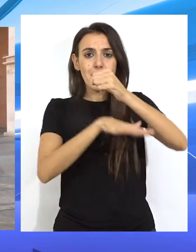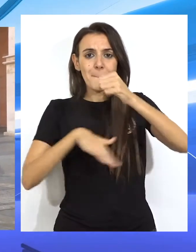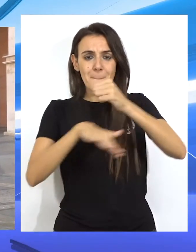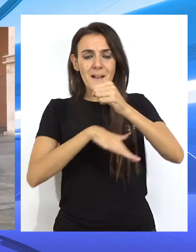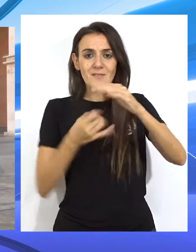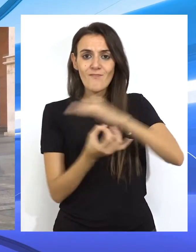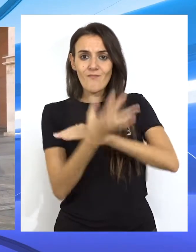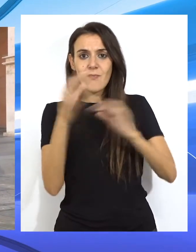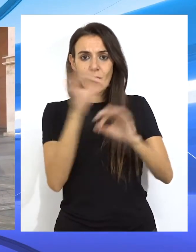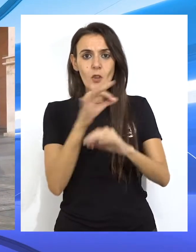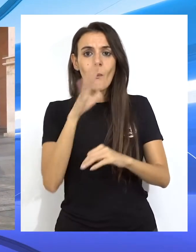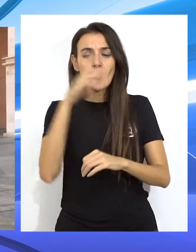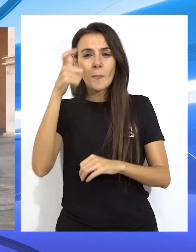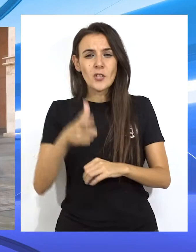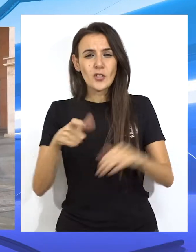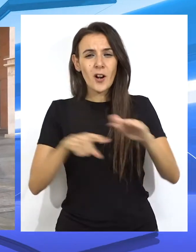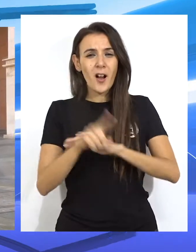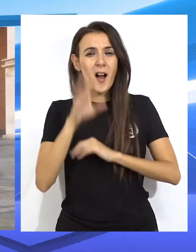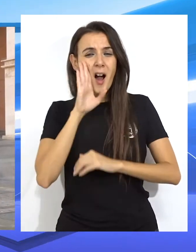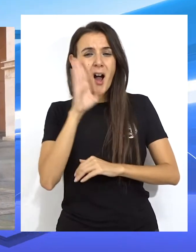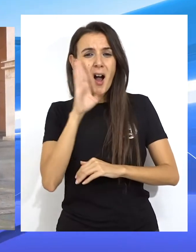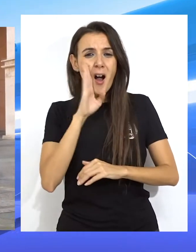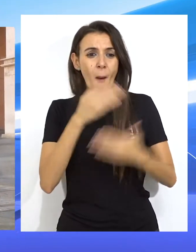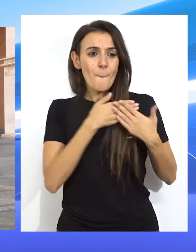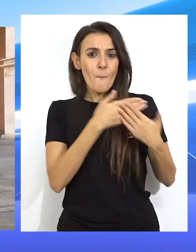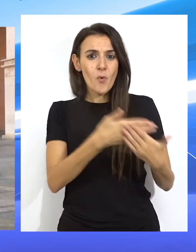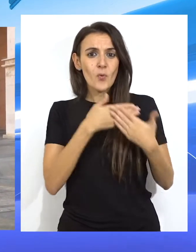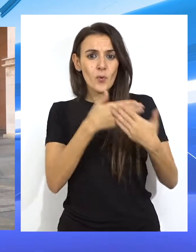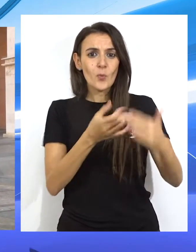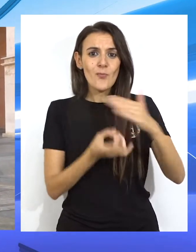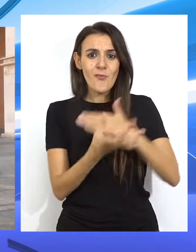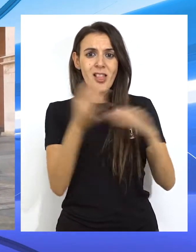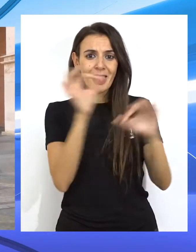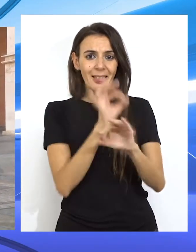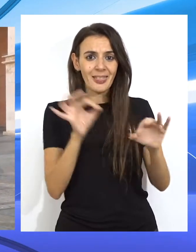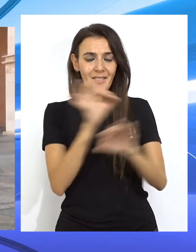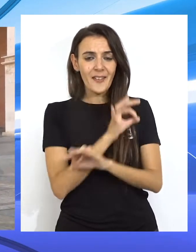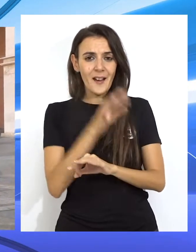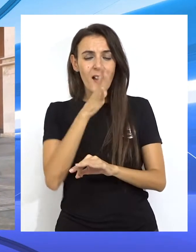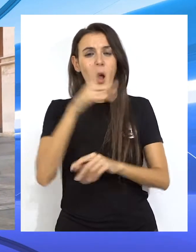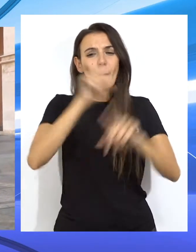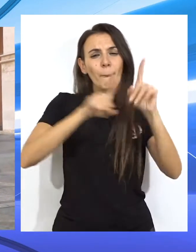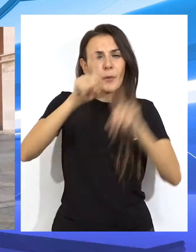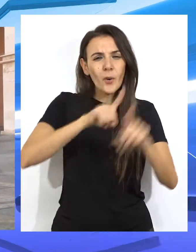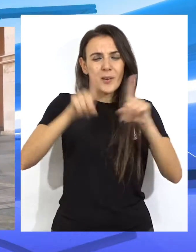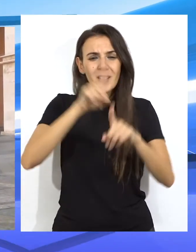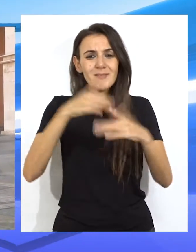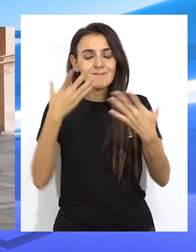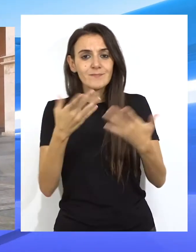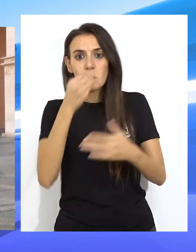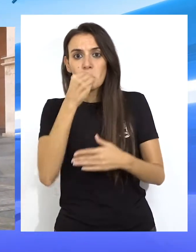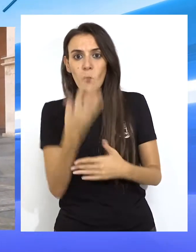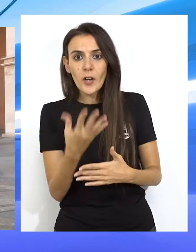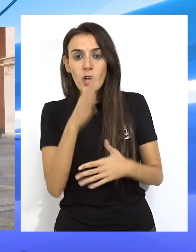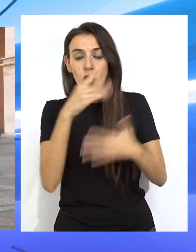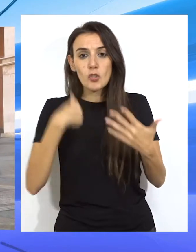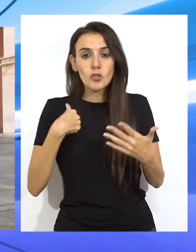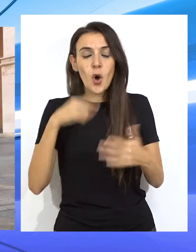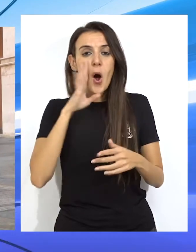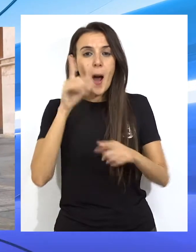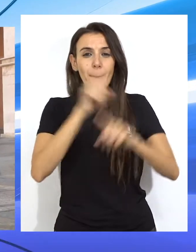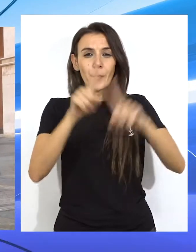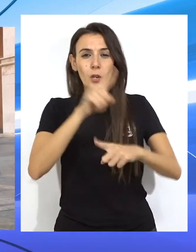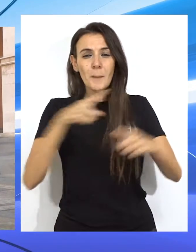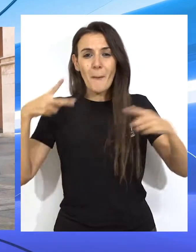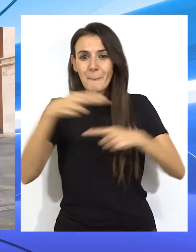salían porque el anterior gerente no ponía voluntad para que salieran. Ponía pegas, ponía tal. Bueno, pues yo para evitar